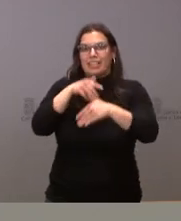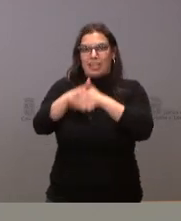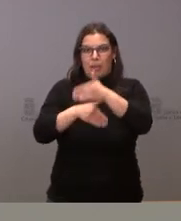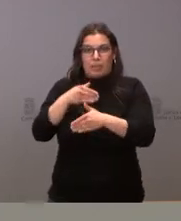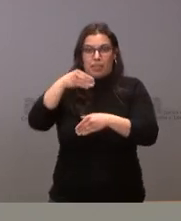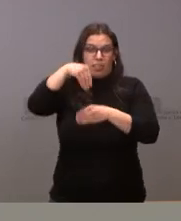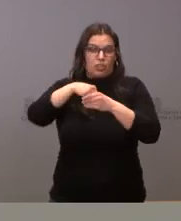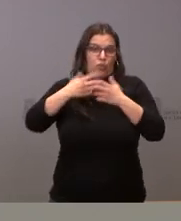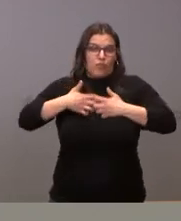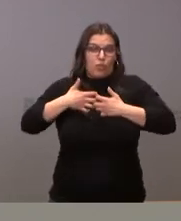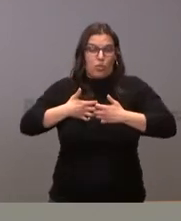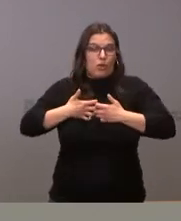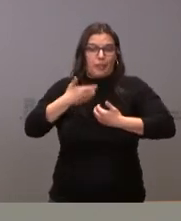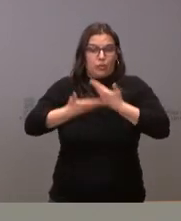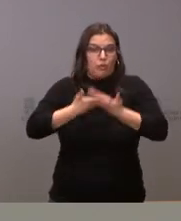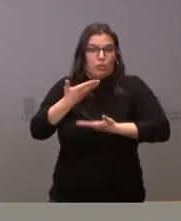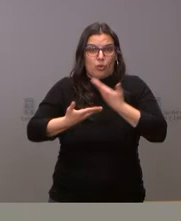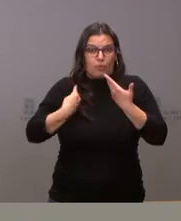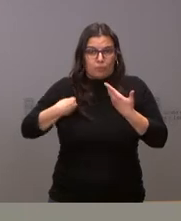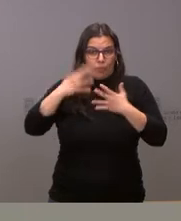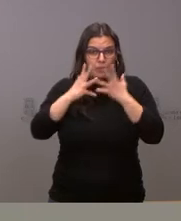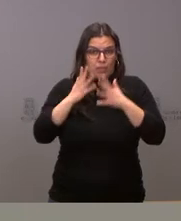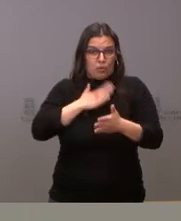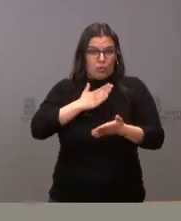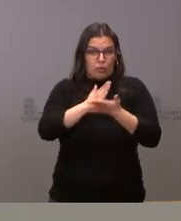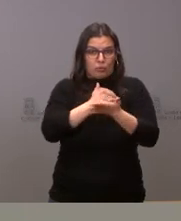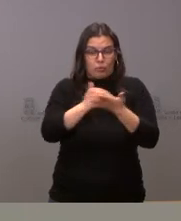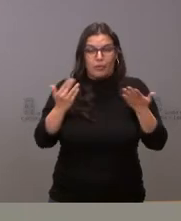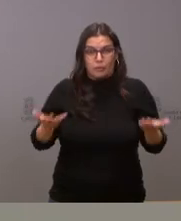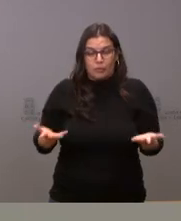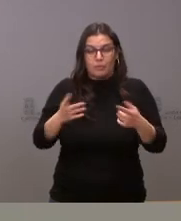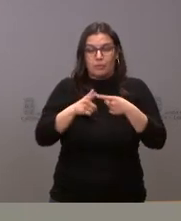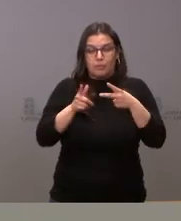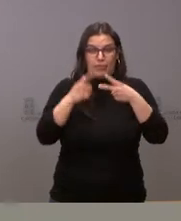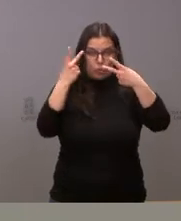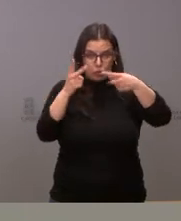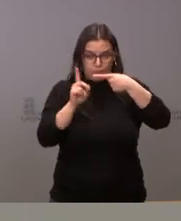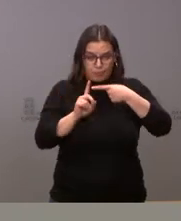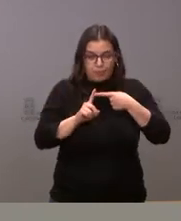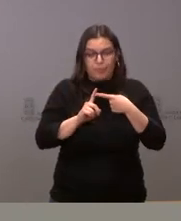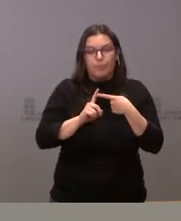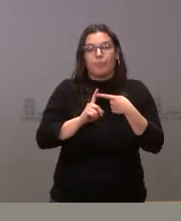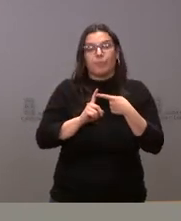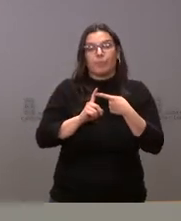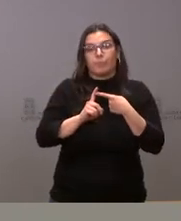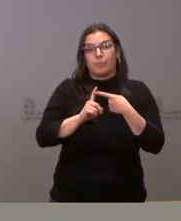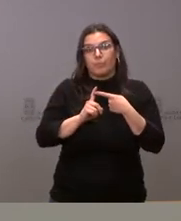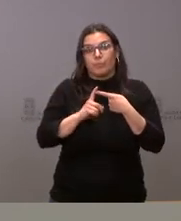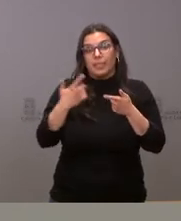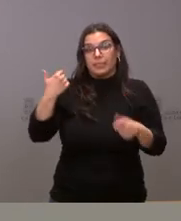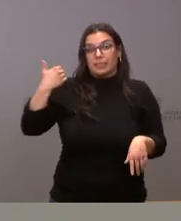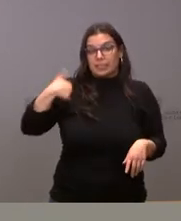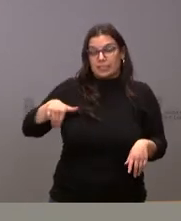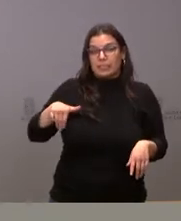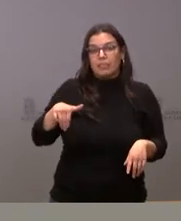funcionamiento de la propia Administración autonómica. Por un lado, el hecho de que ya se ha